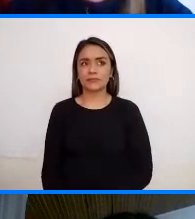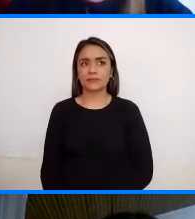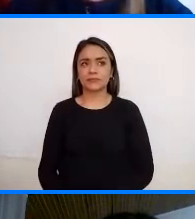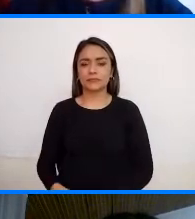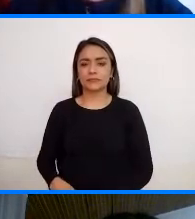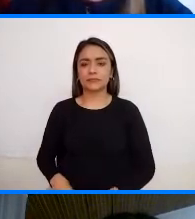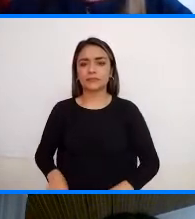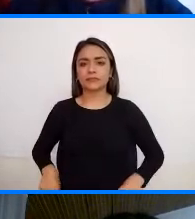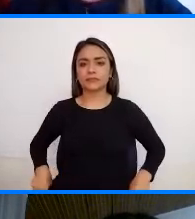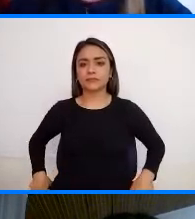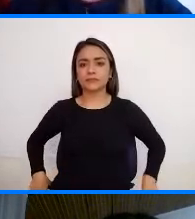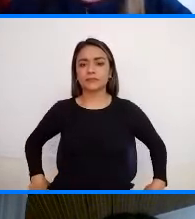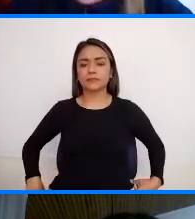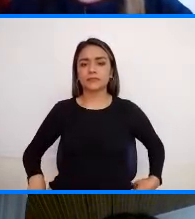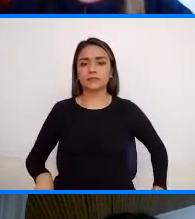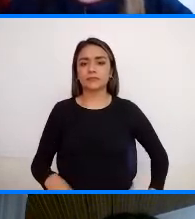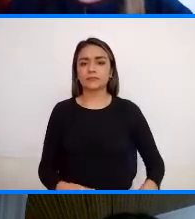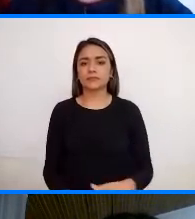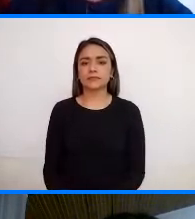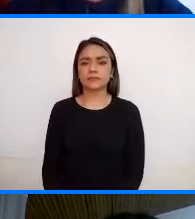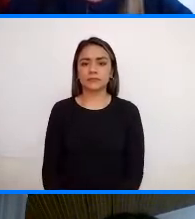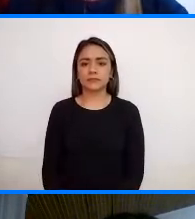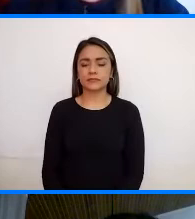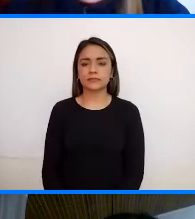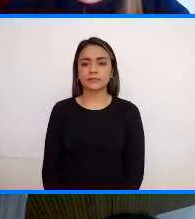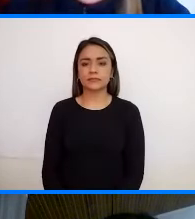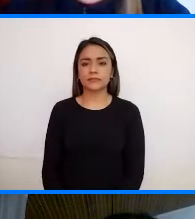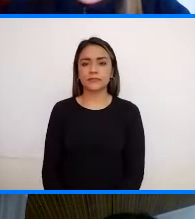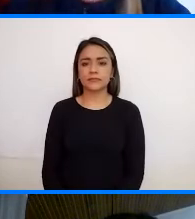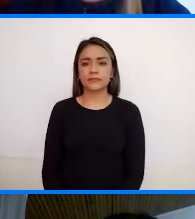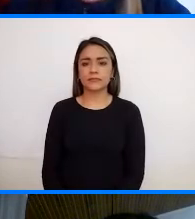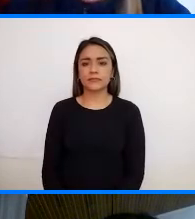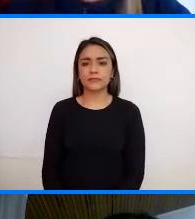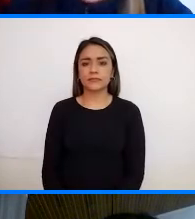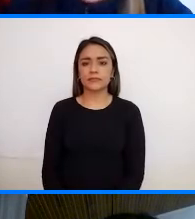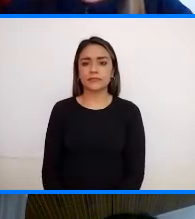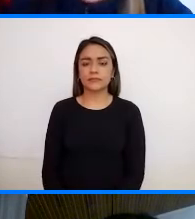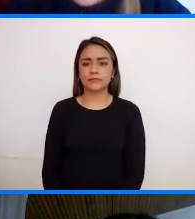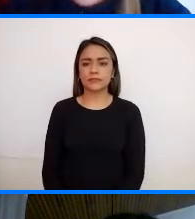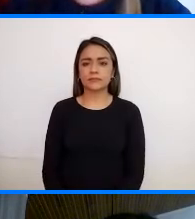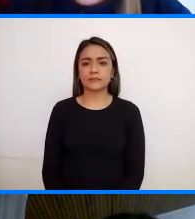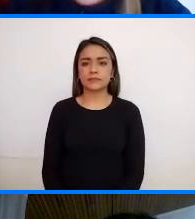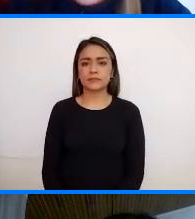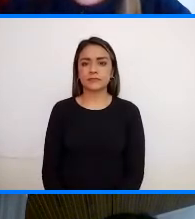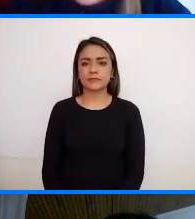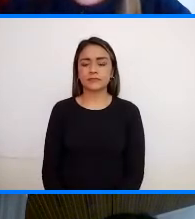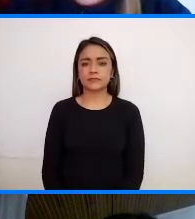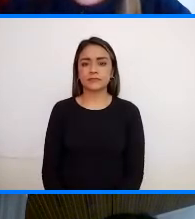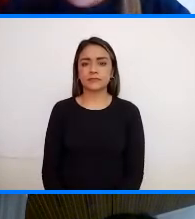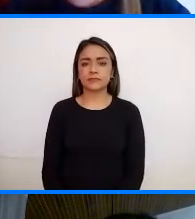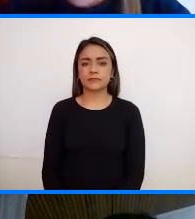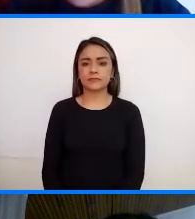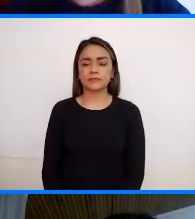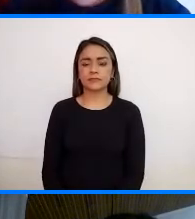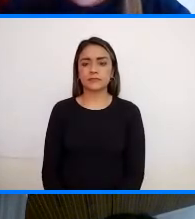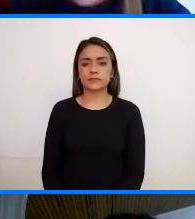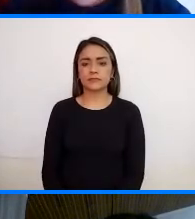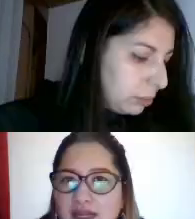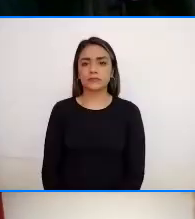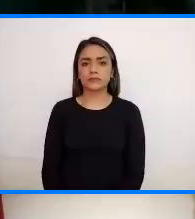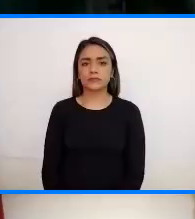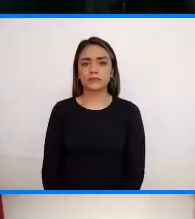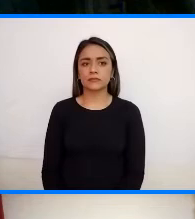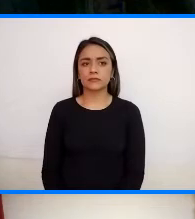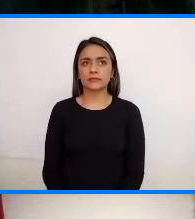Yo no sé si Dani Sí, profe, ya se acaba de compartir Es que también tengo problemas No quiero entrar a Facebook desde mi